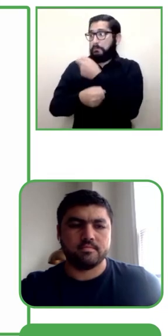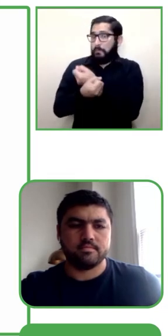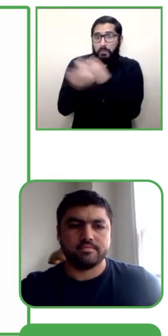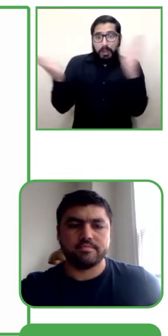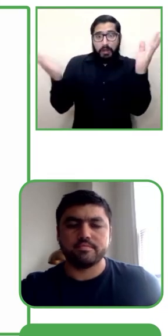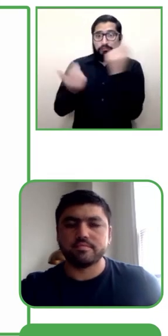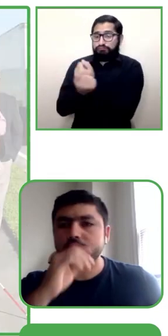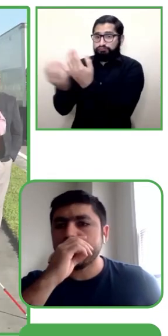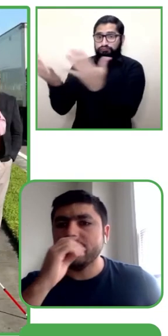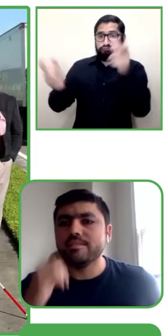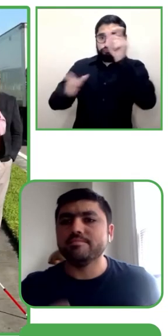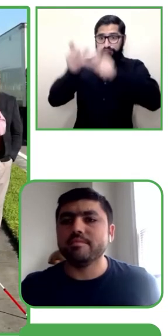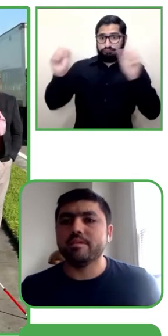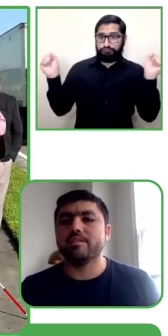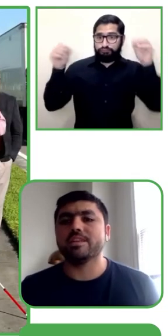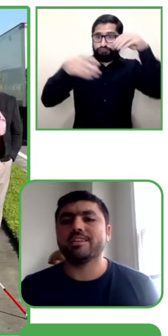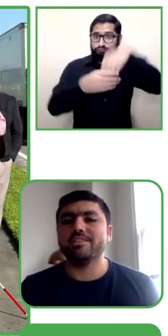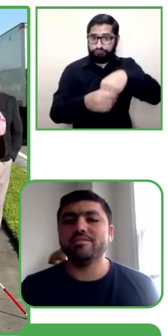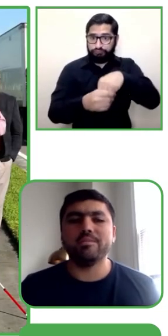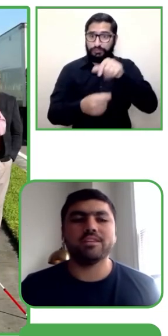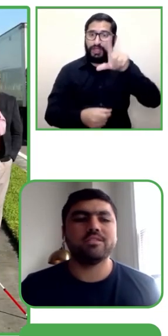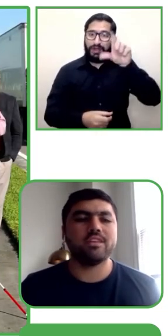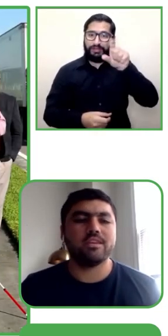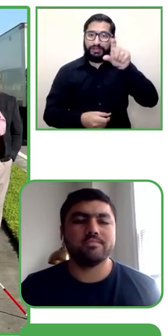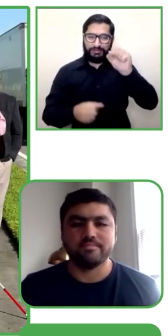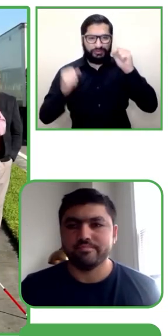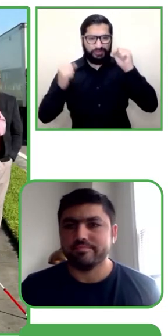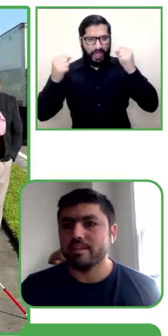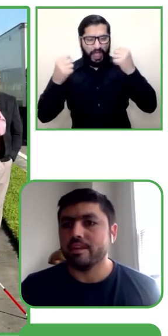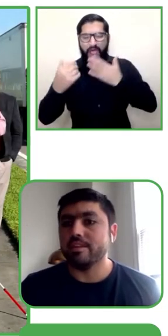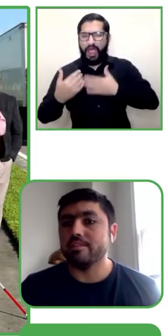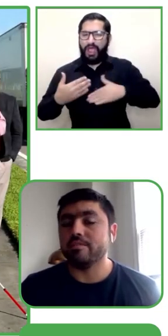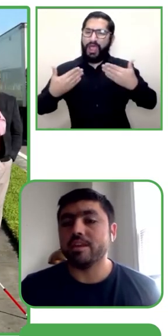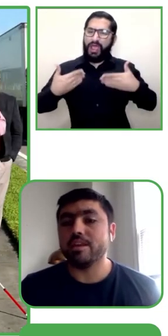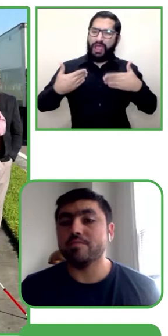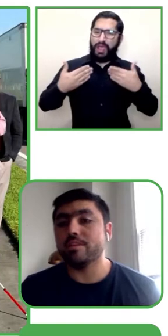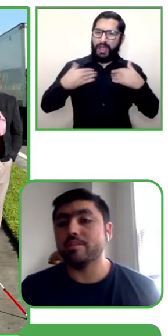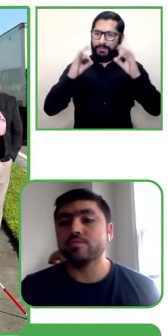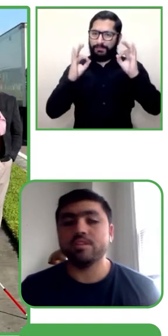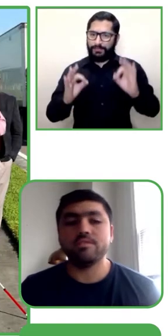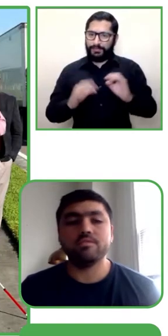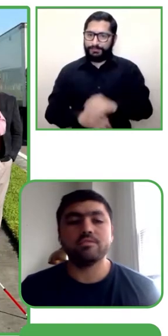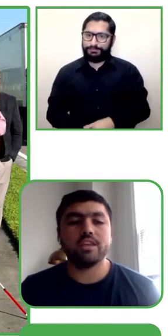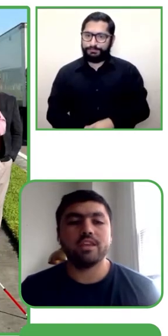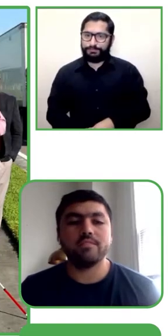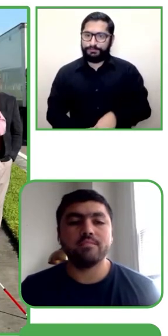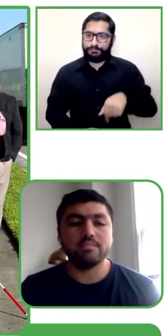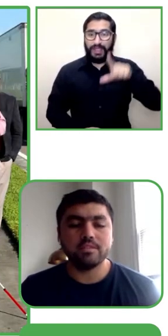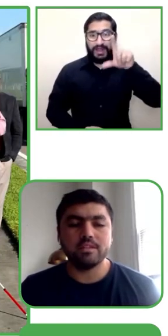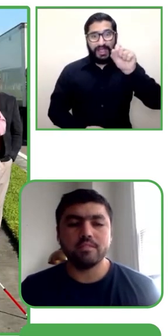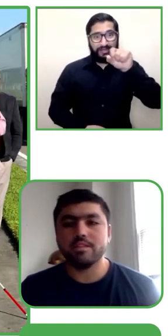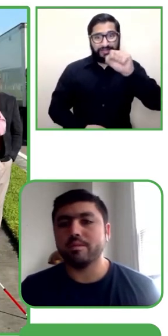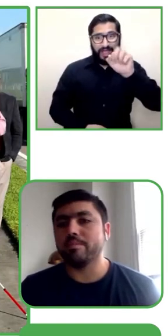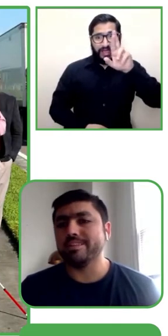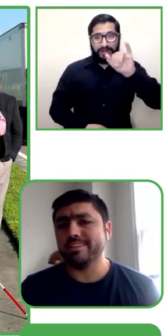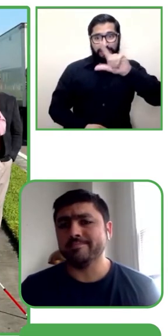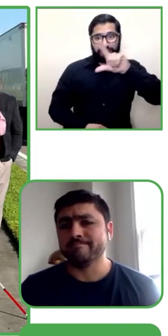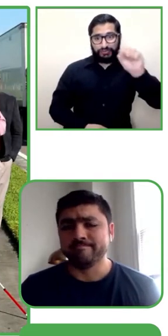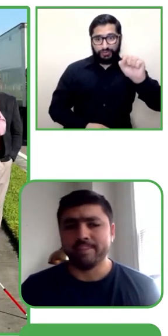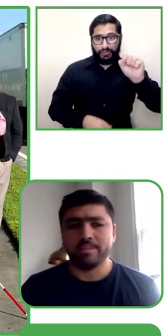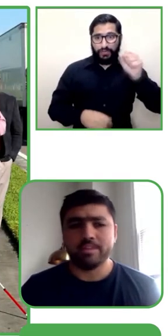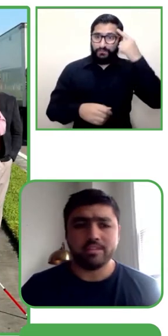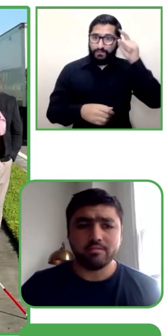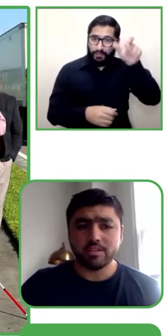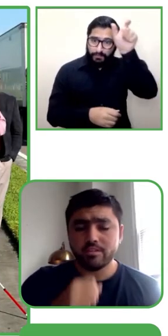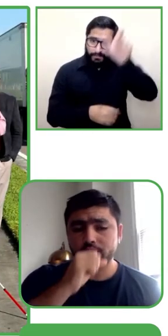Lazarillo. Bueno, Lazarillo es una aplicación que es gratuita para el usuario, funciona ya en múltiples países,